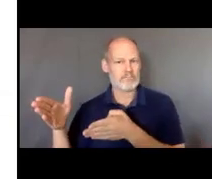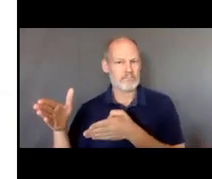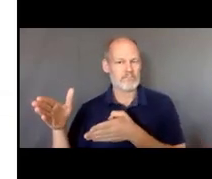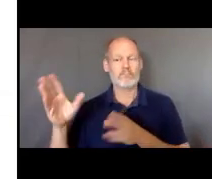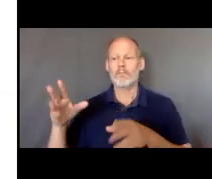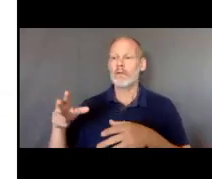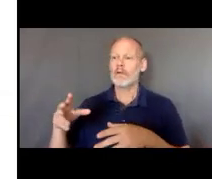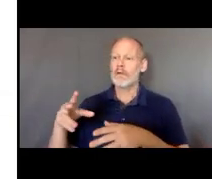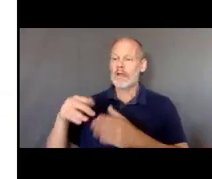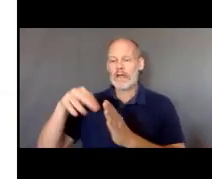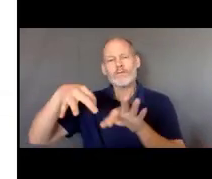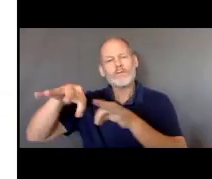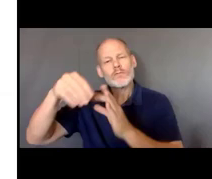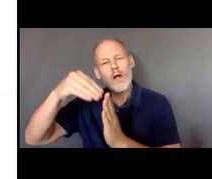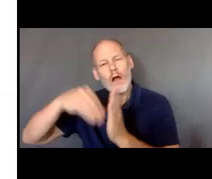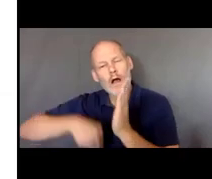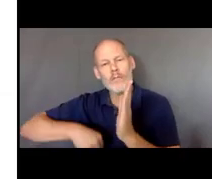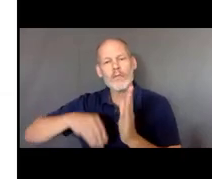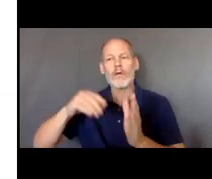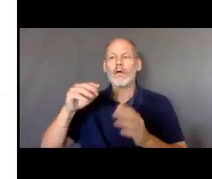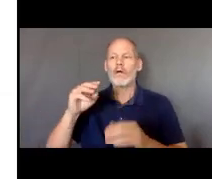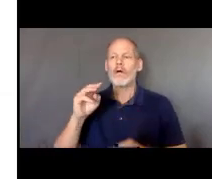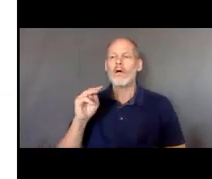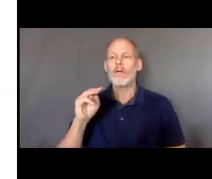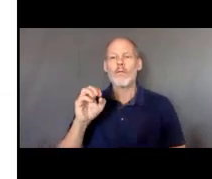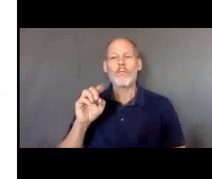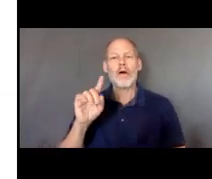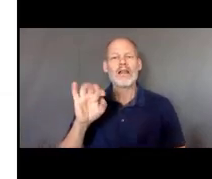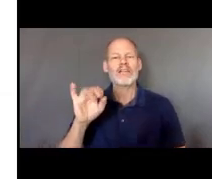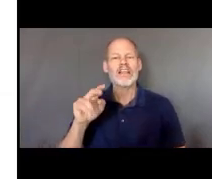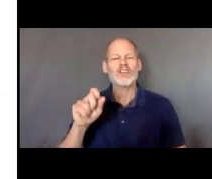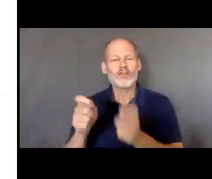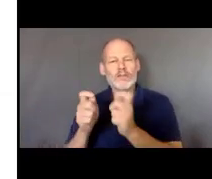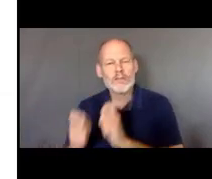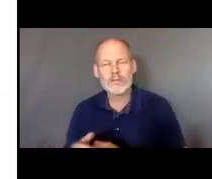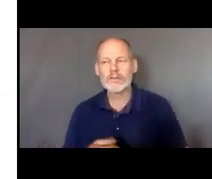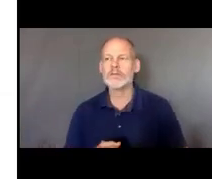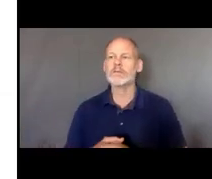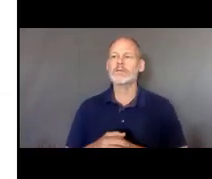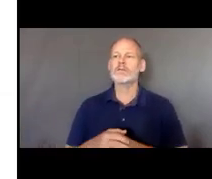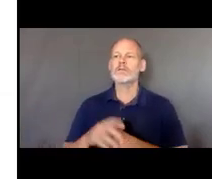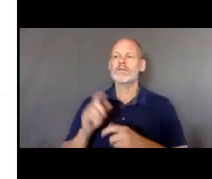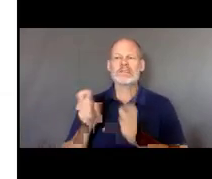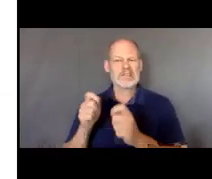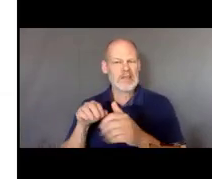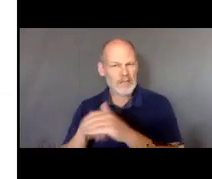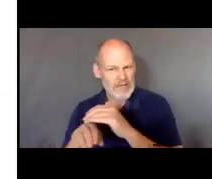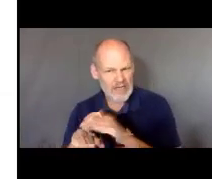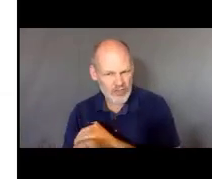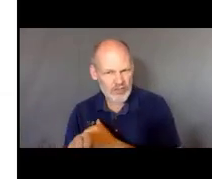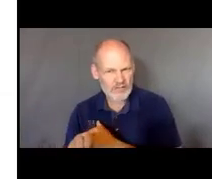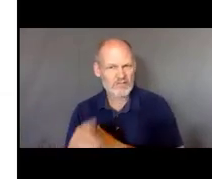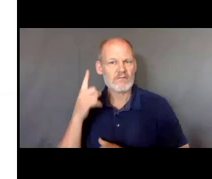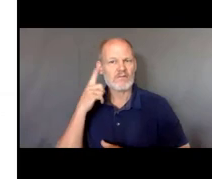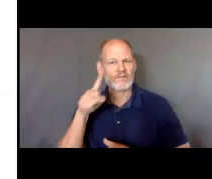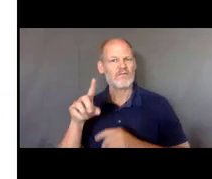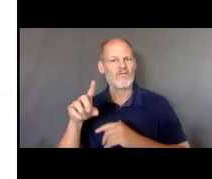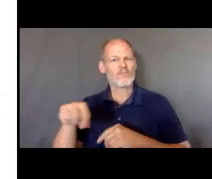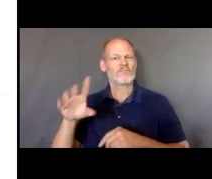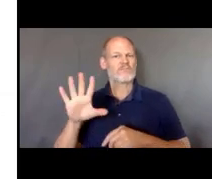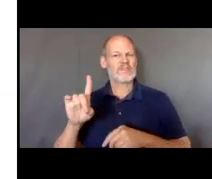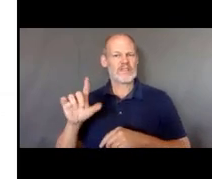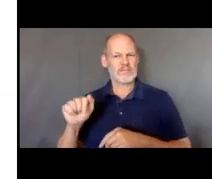modificaciones y adaptaciones a los estudiantes con discapacidades para que puedan recibir el FAPE. Para